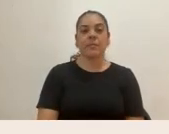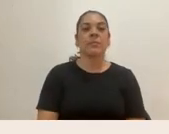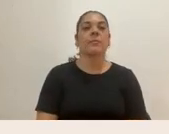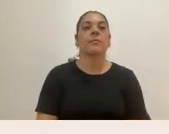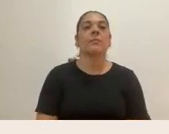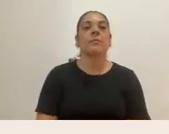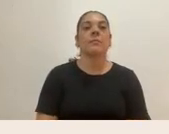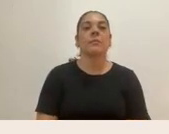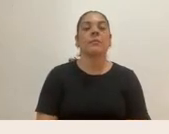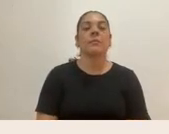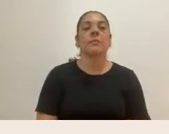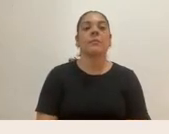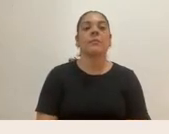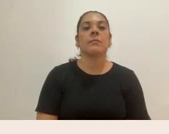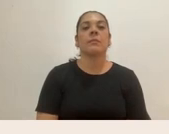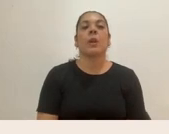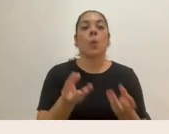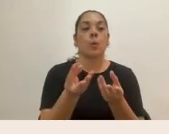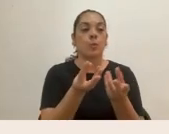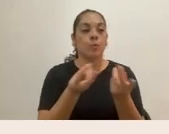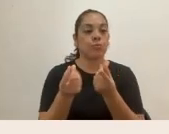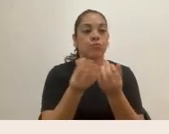Inseguridad Productividad